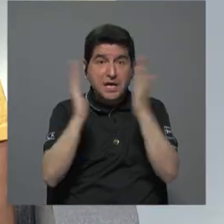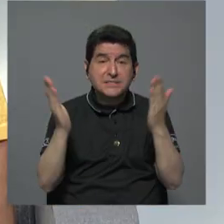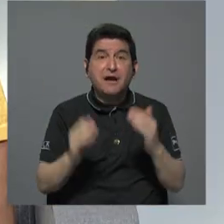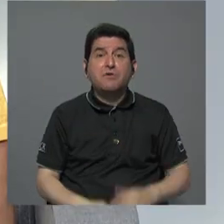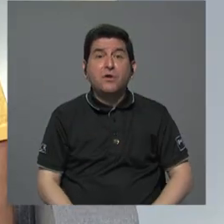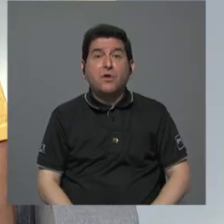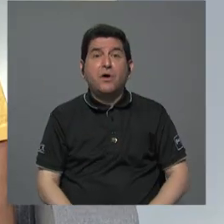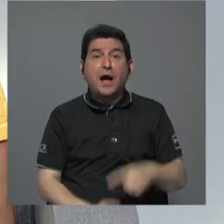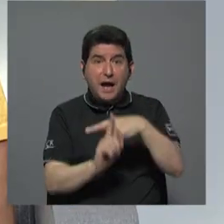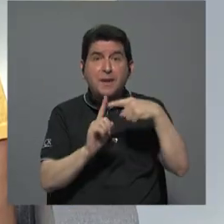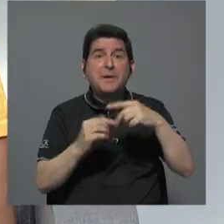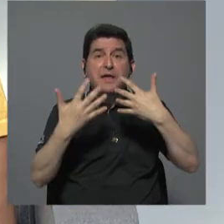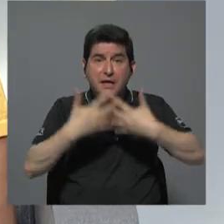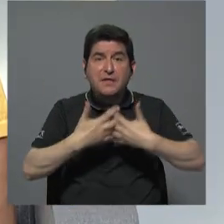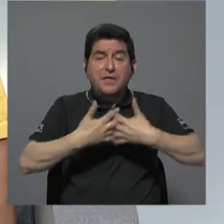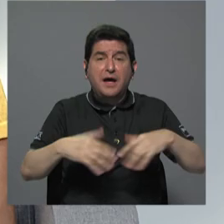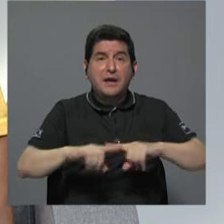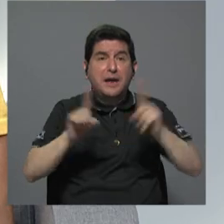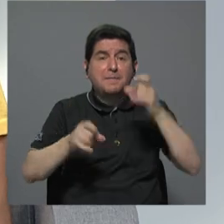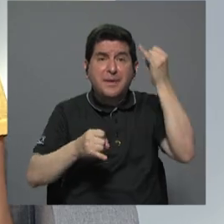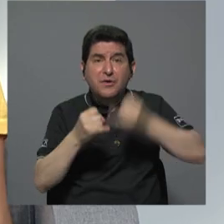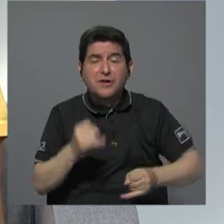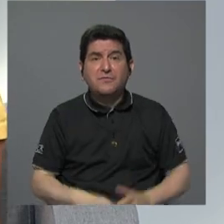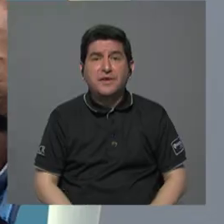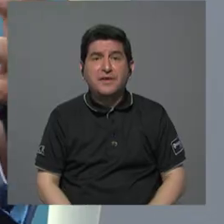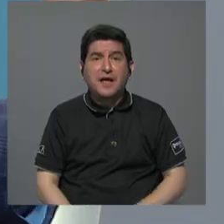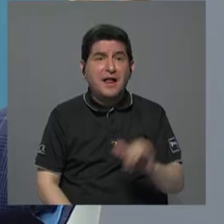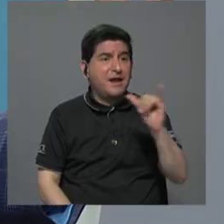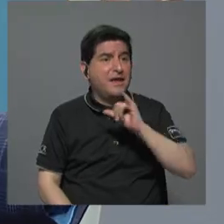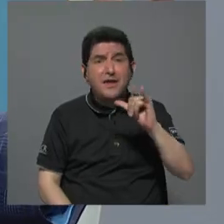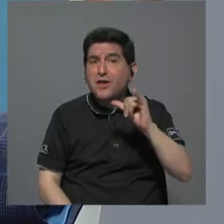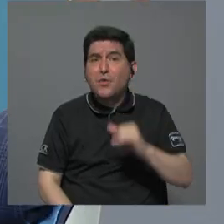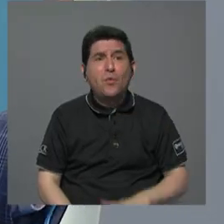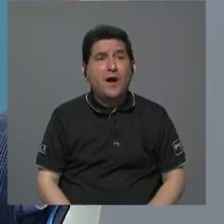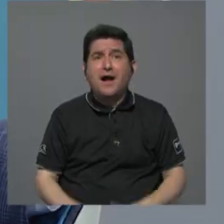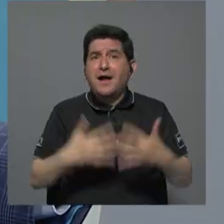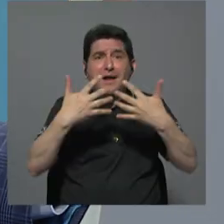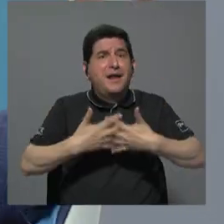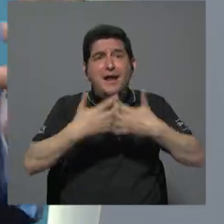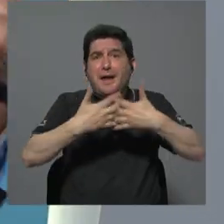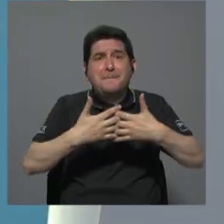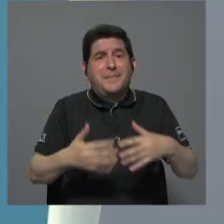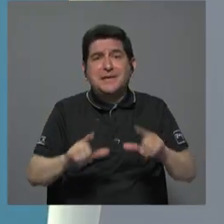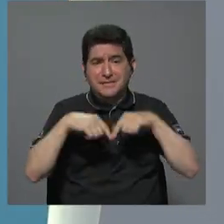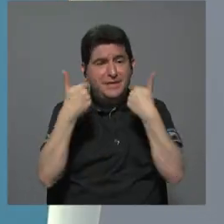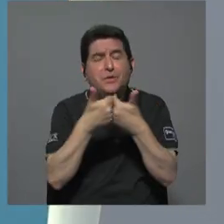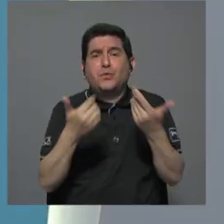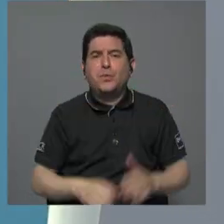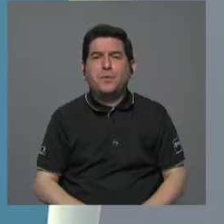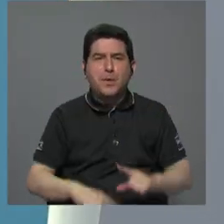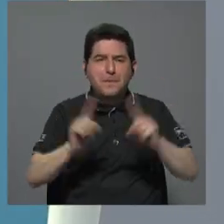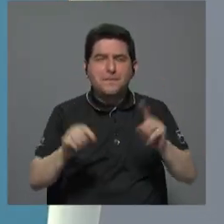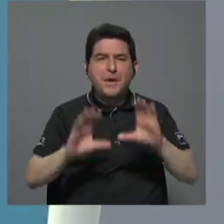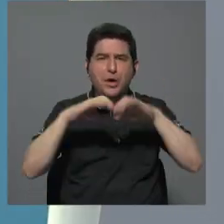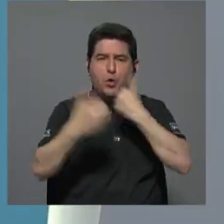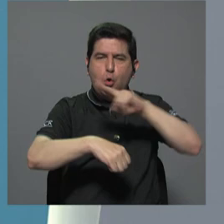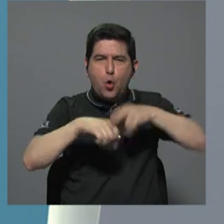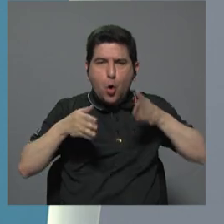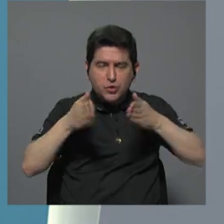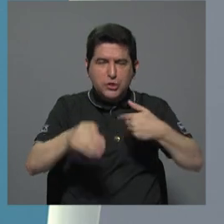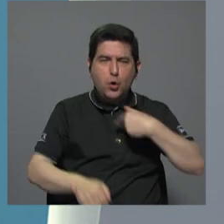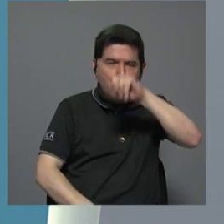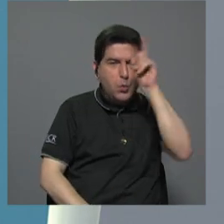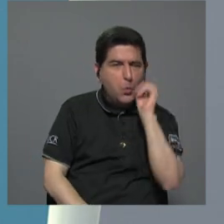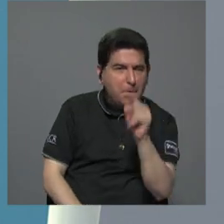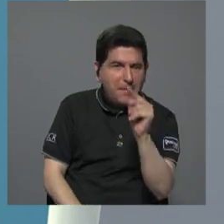empresas medianas. Pero, ¿cómo ellos mismos no se Terminaron siendo la misma del mismo círculo. Pero, ¿cómo el CONAVI? Ahí uno se pregunta,